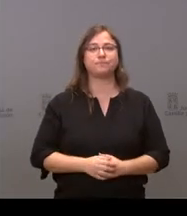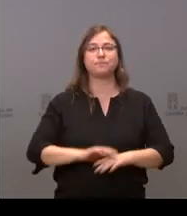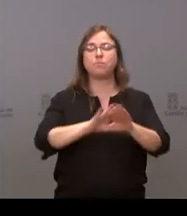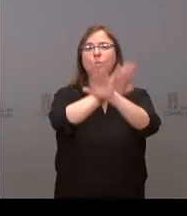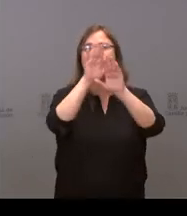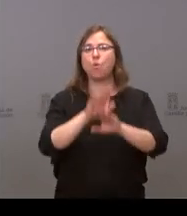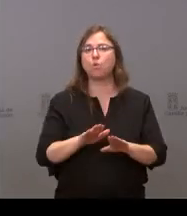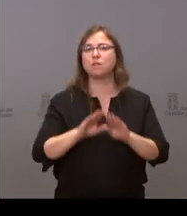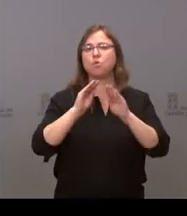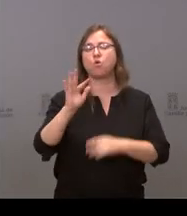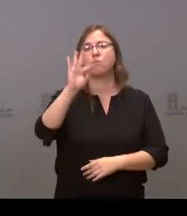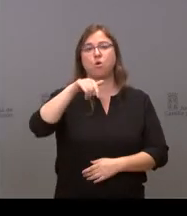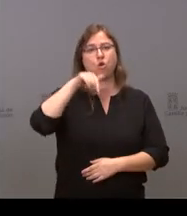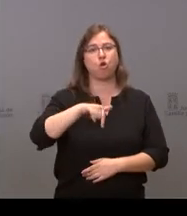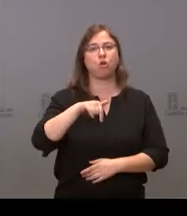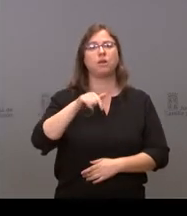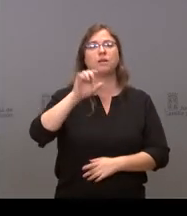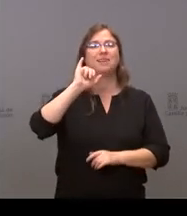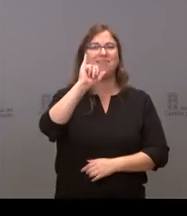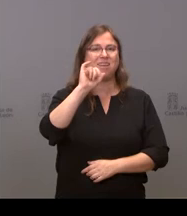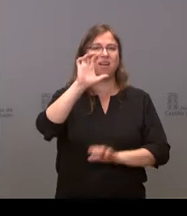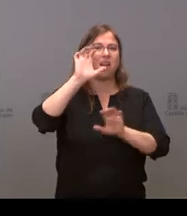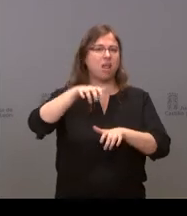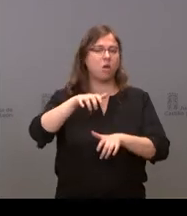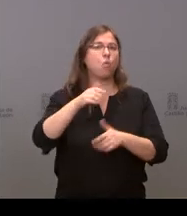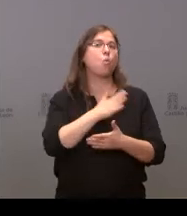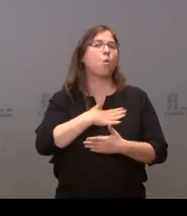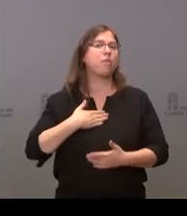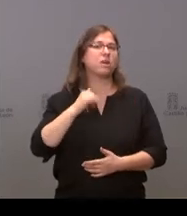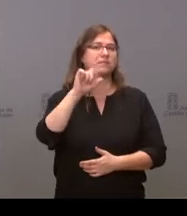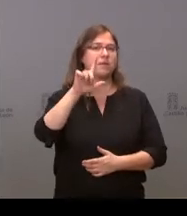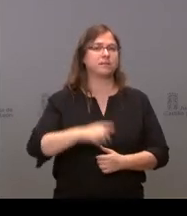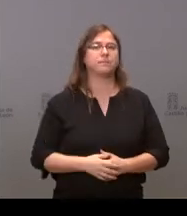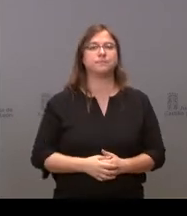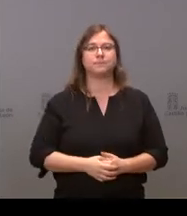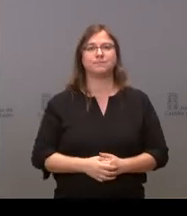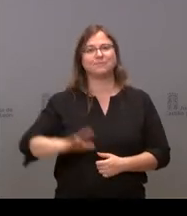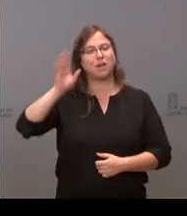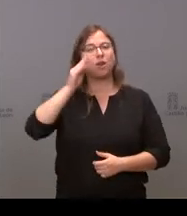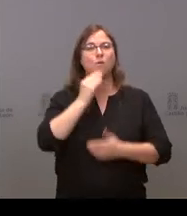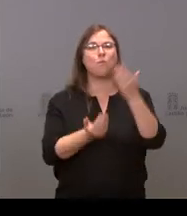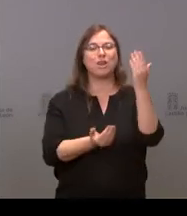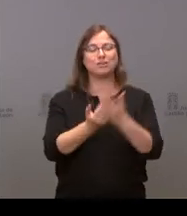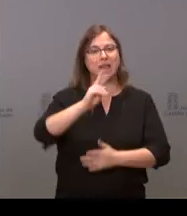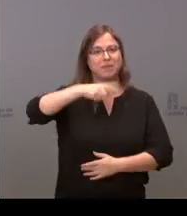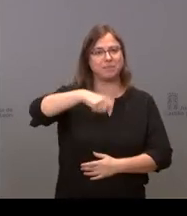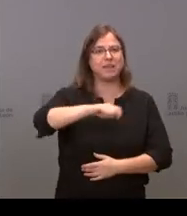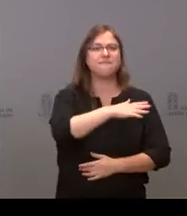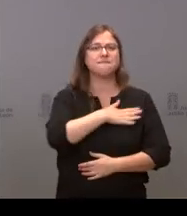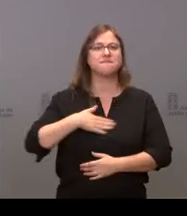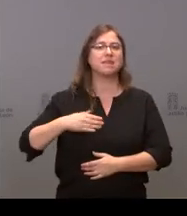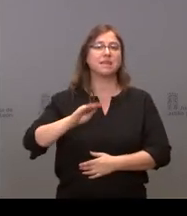turno de preguntas de hoy con Ileón. Elizabeth Alba, cuando quieras, adelante. Hola, buenos días, vicepresidente. Yo quería